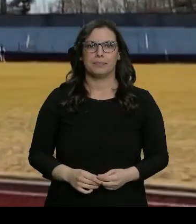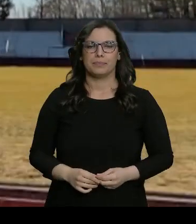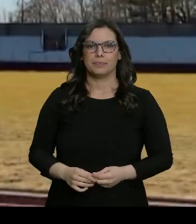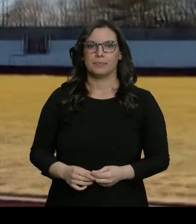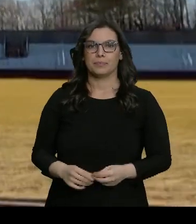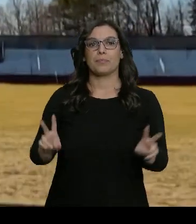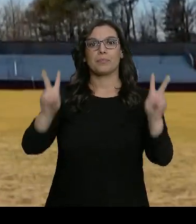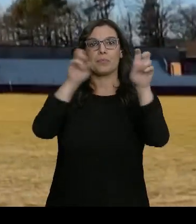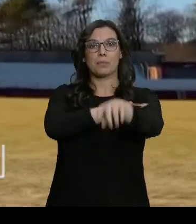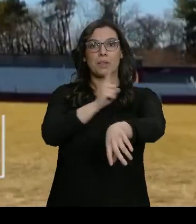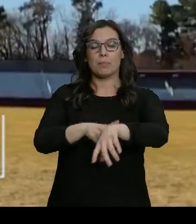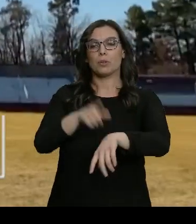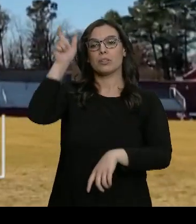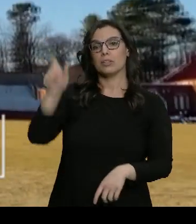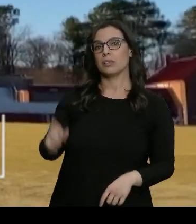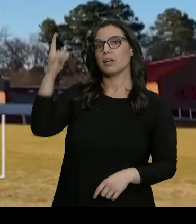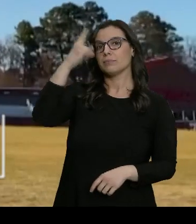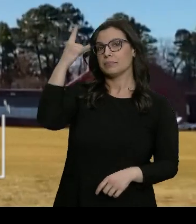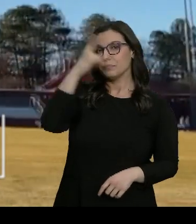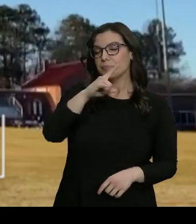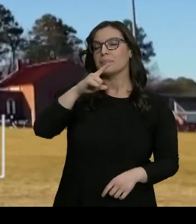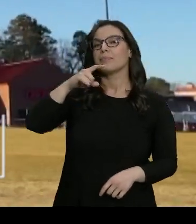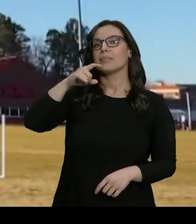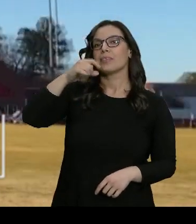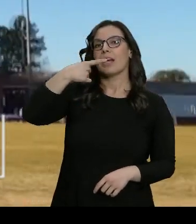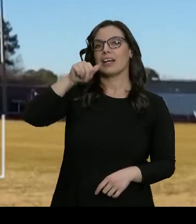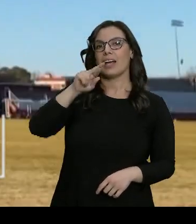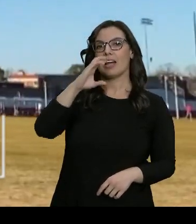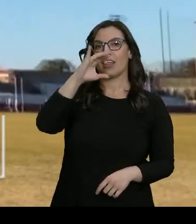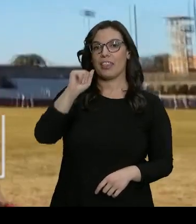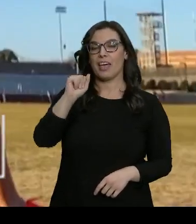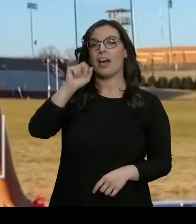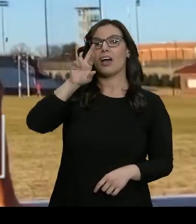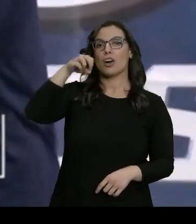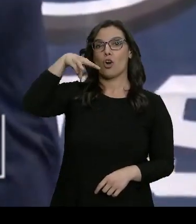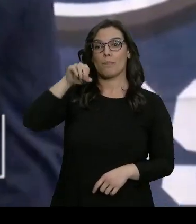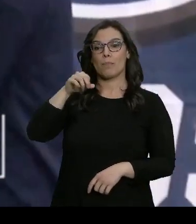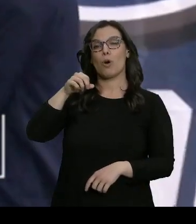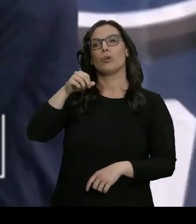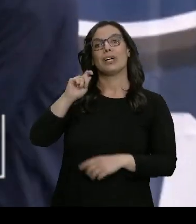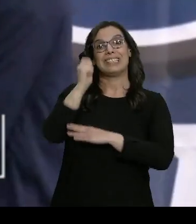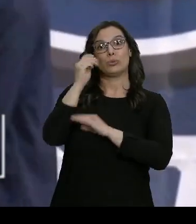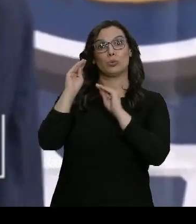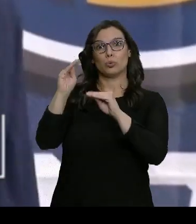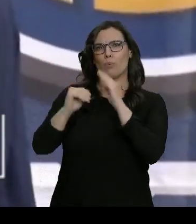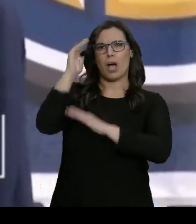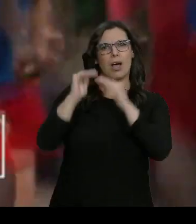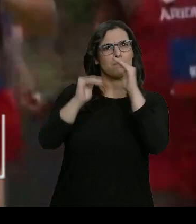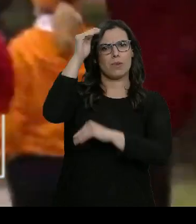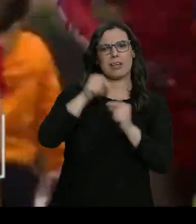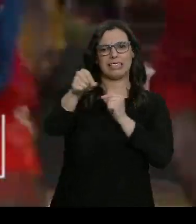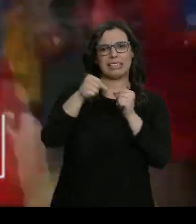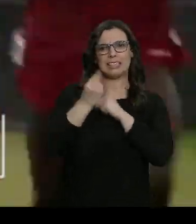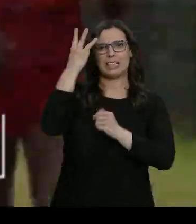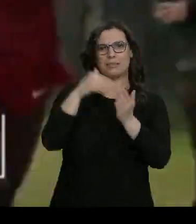En deportes, el salmantino Mario García Romo continúa pulverizando sus propios registros en los 3.000 metros. El atleta